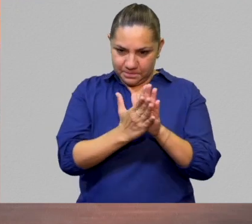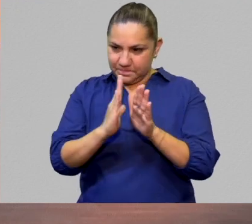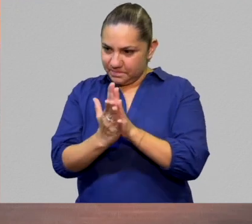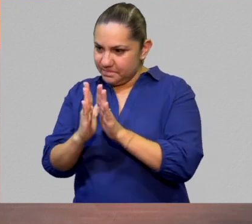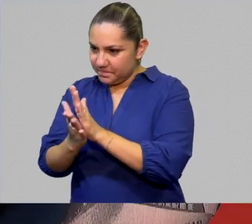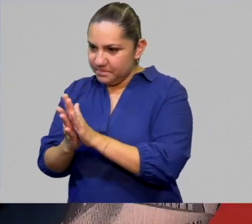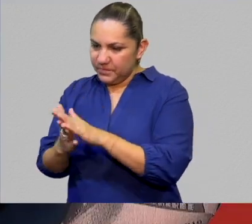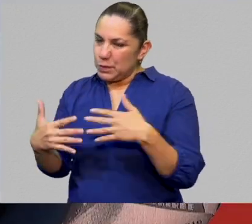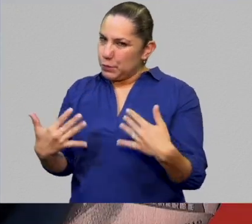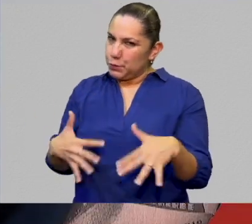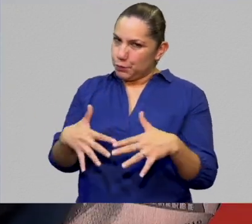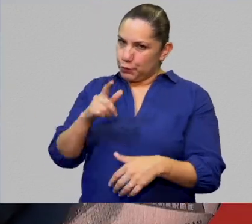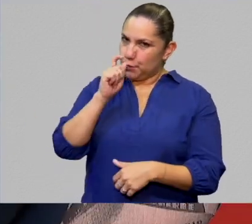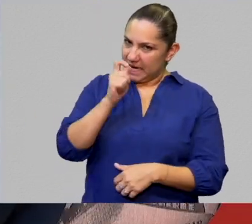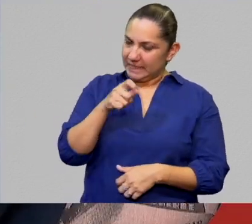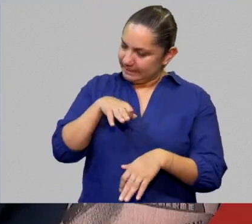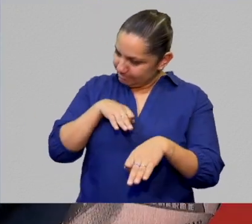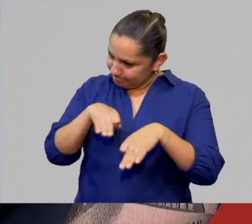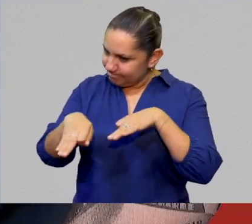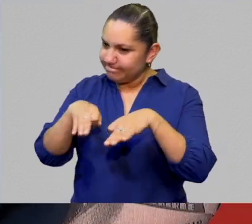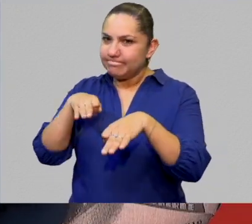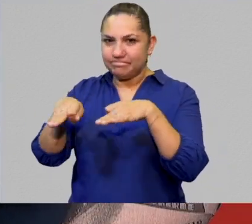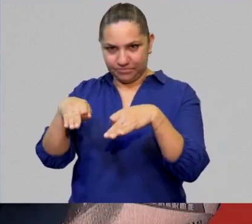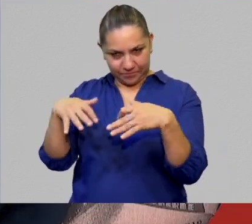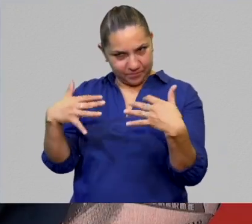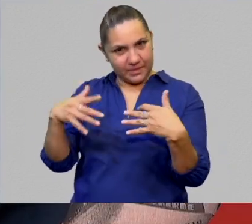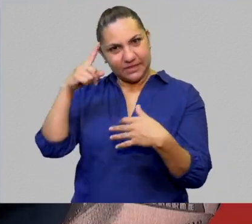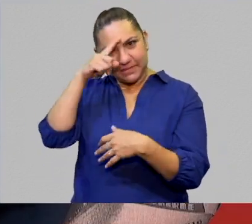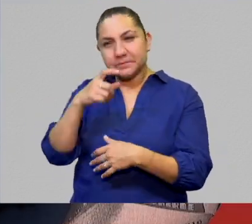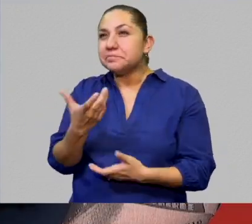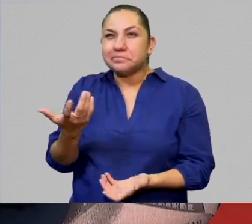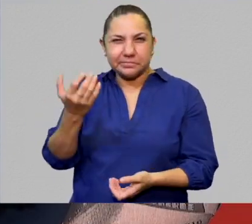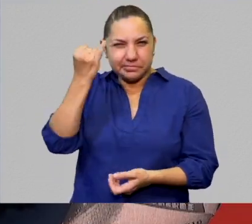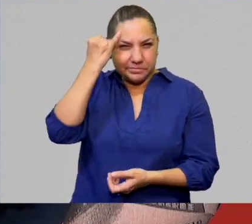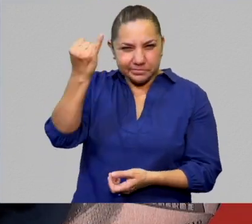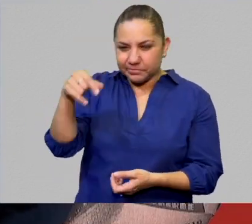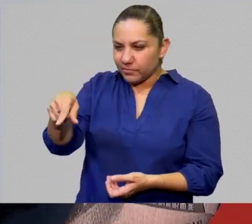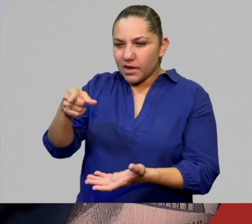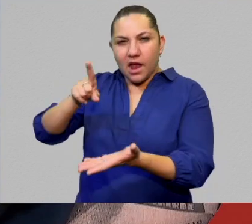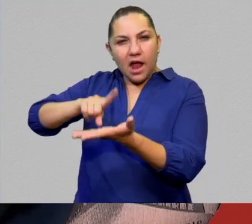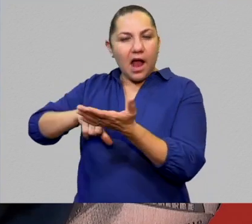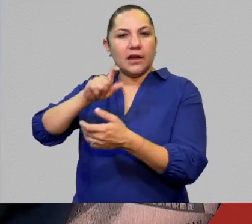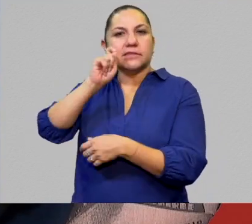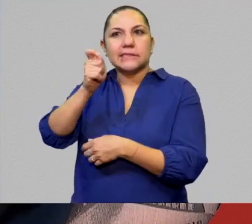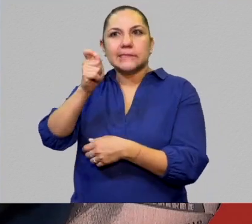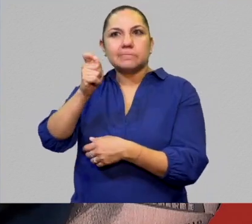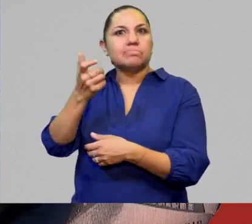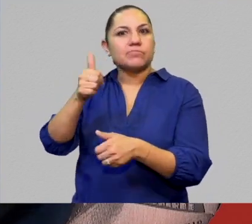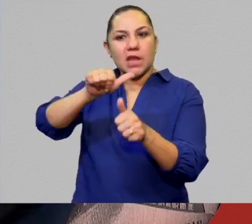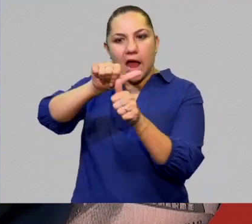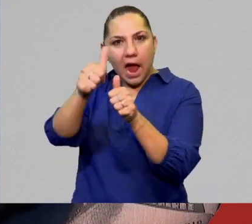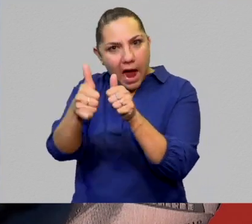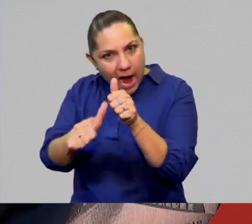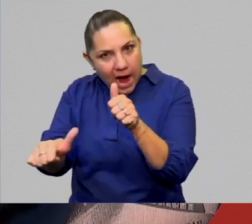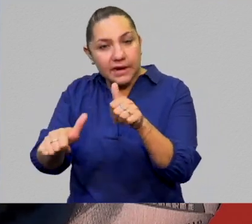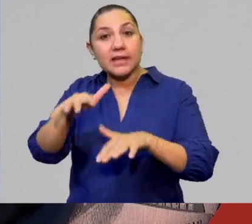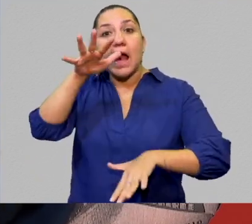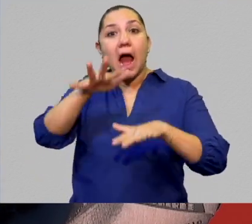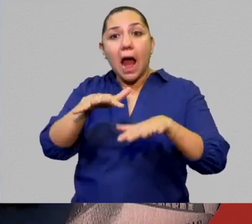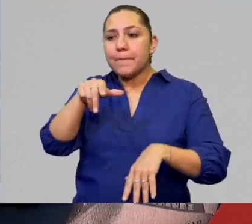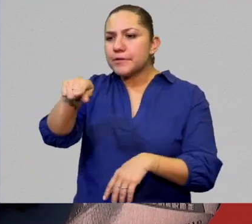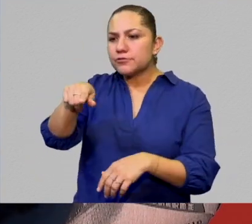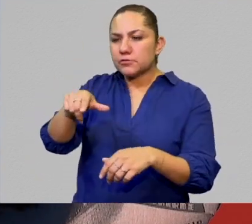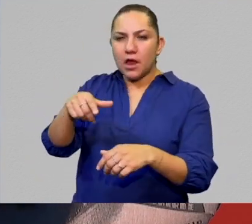en sí mismo. Además, se piensa en un libro como objeto, como arte, y se presentan los textiles para